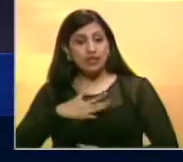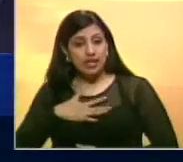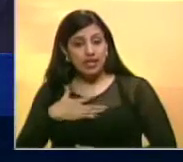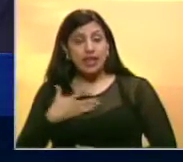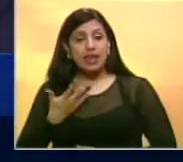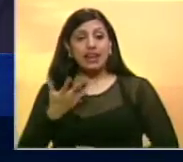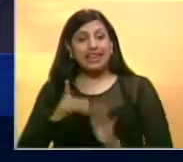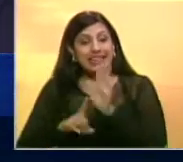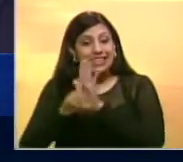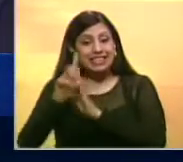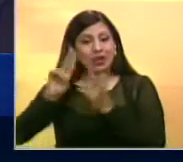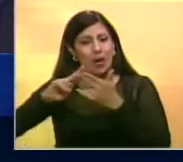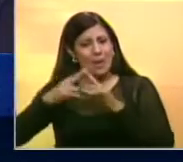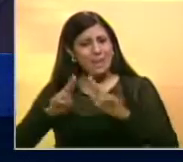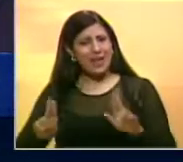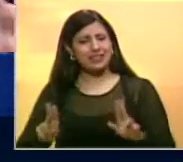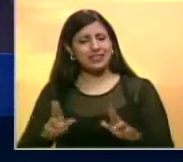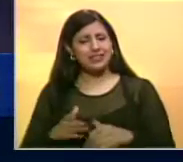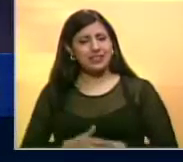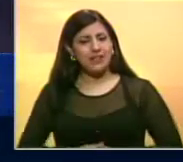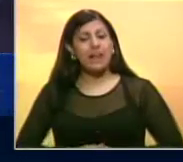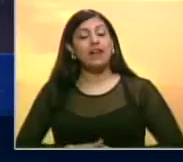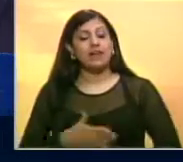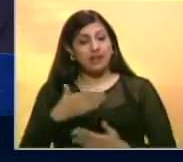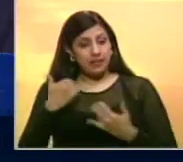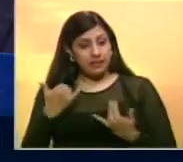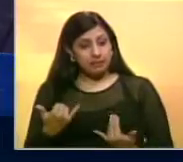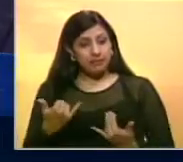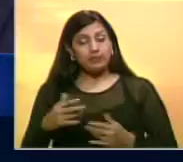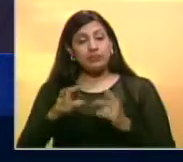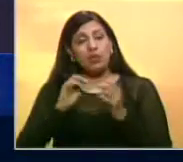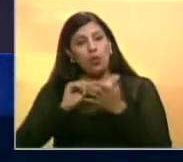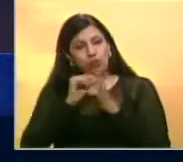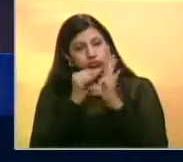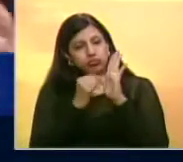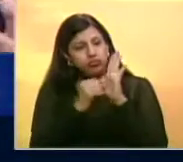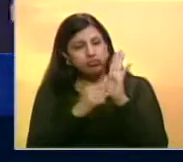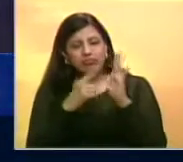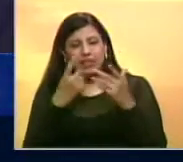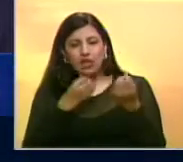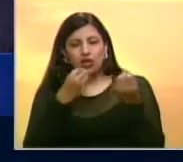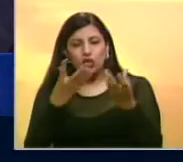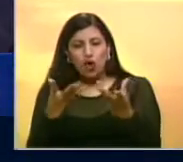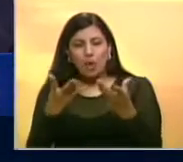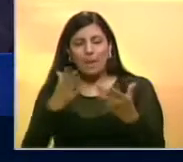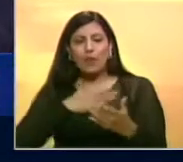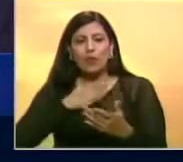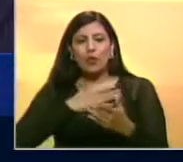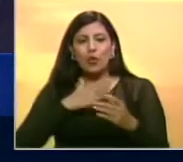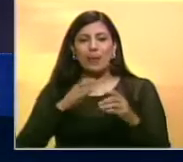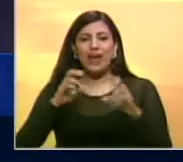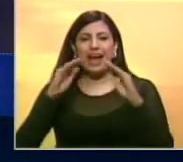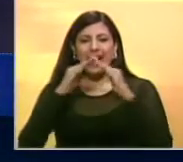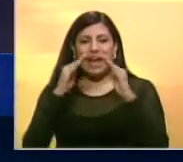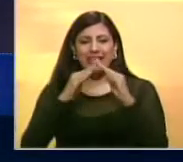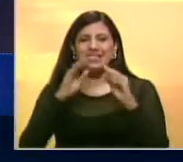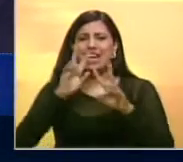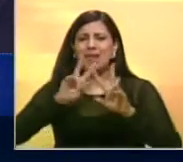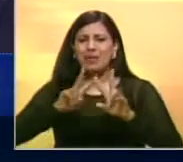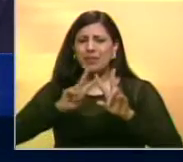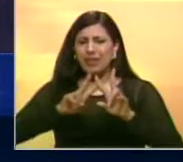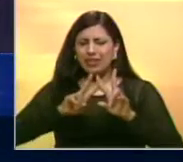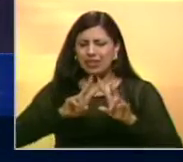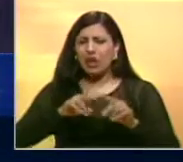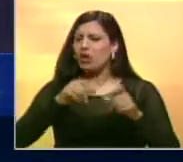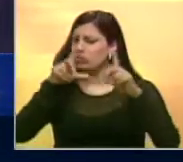que eso se desarrolle en Sanapaz. Márquez manifestó que otros puntos a tratar serán la entrega de los títulos de propiedad de las casas otorgadas por la